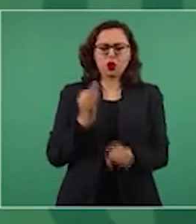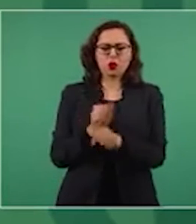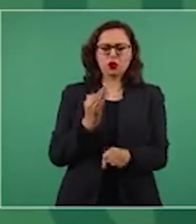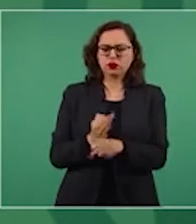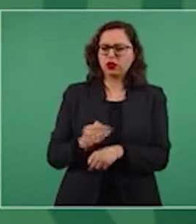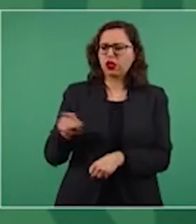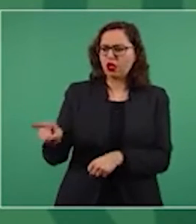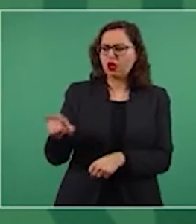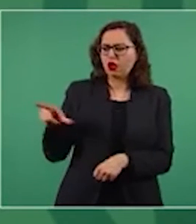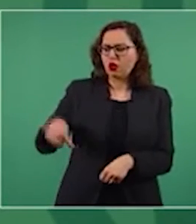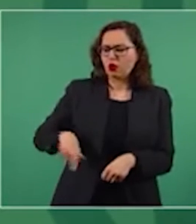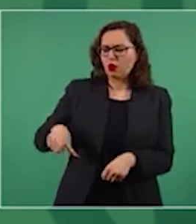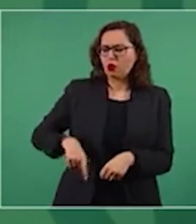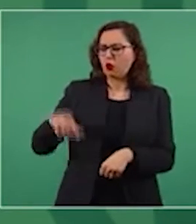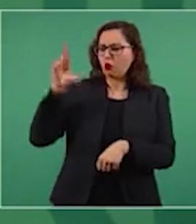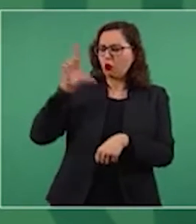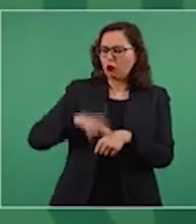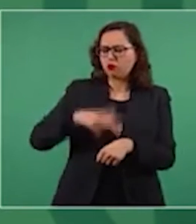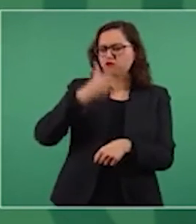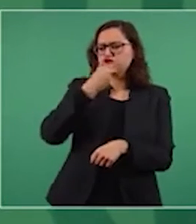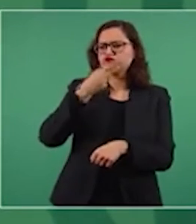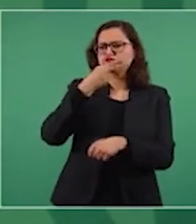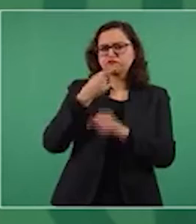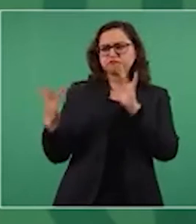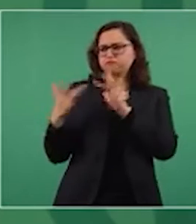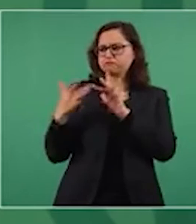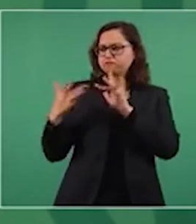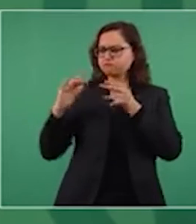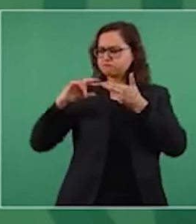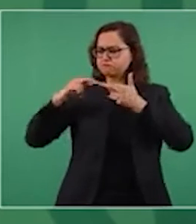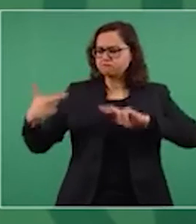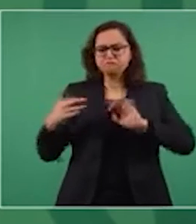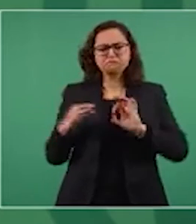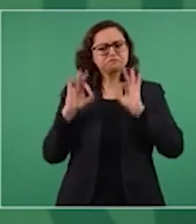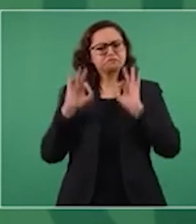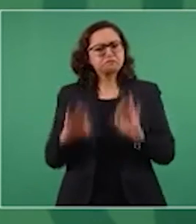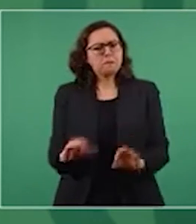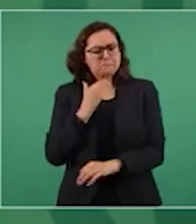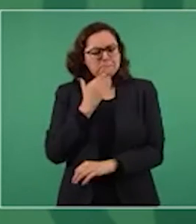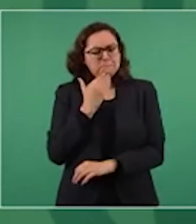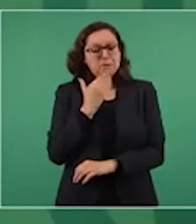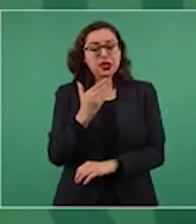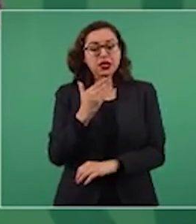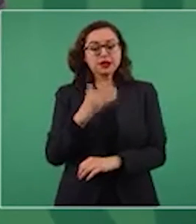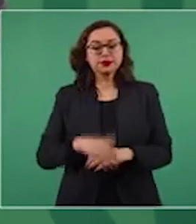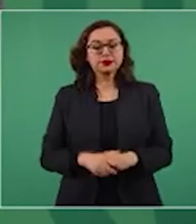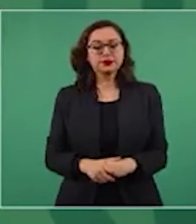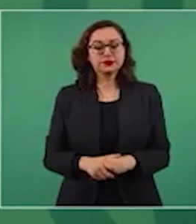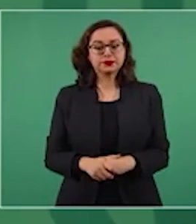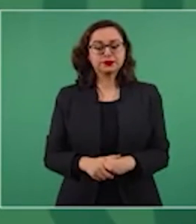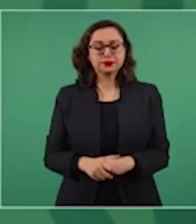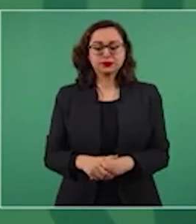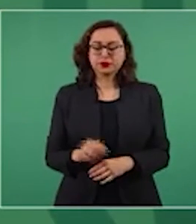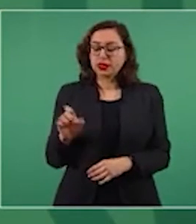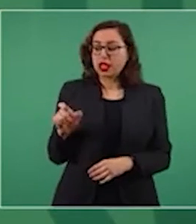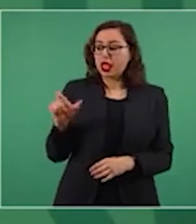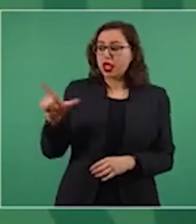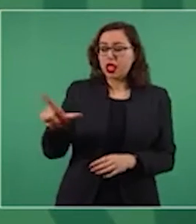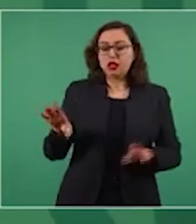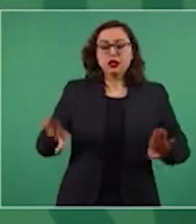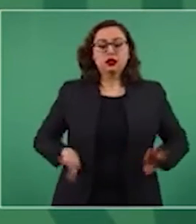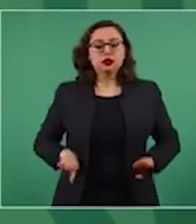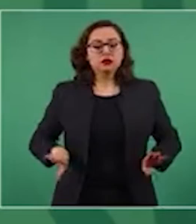de Quintana Roo. Quintana Roo ha tenido un comportamiento